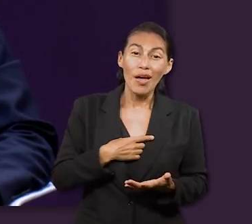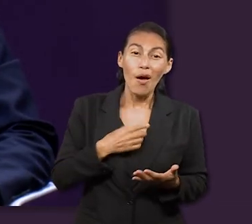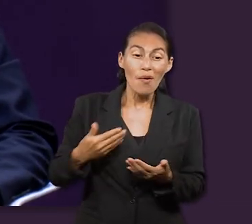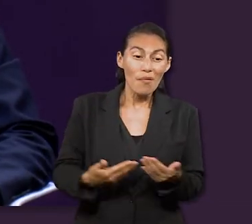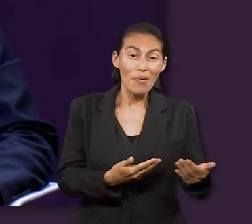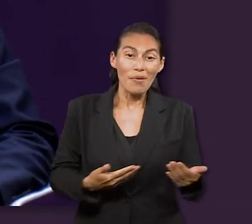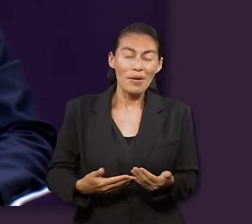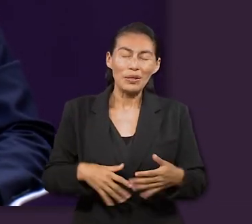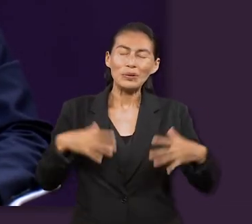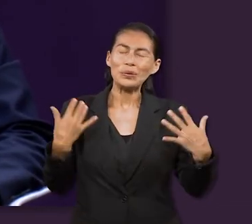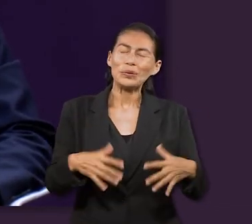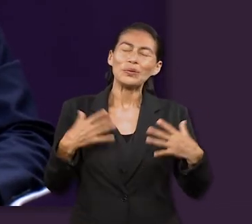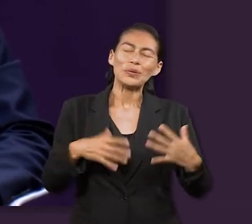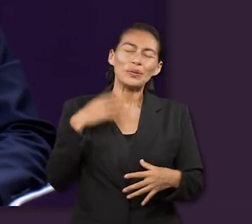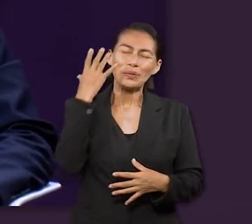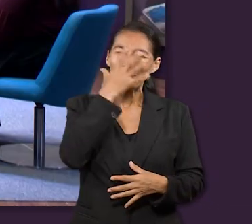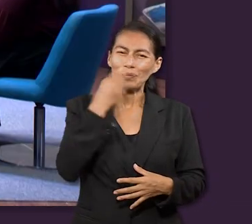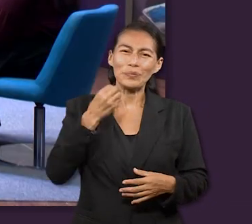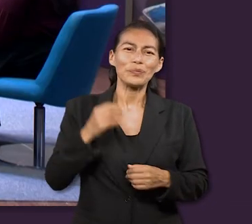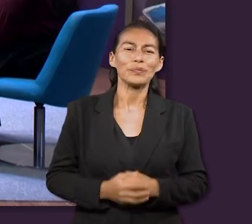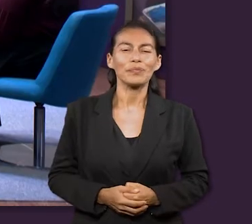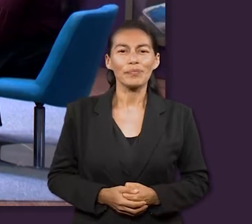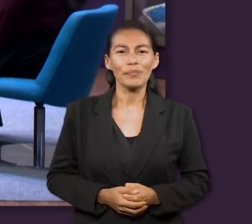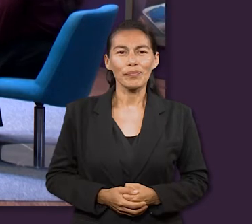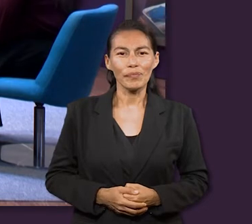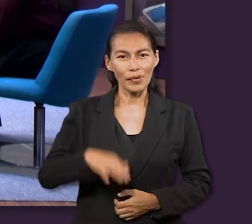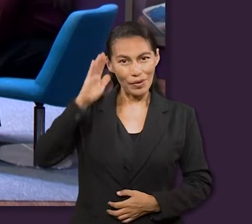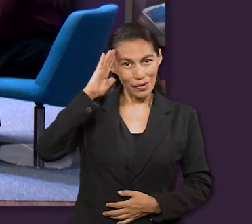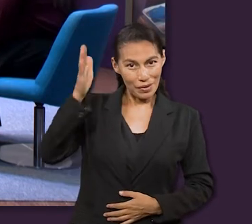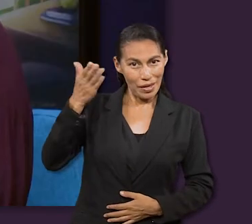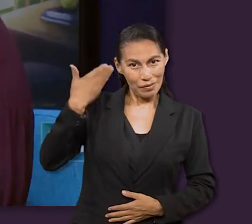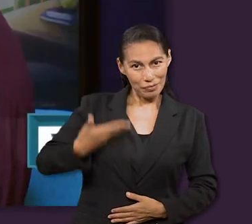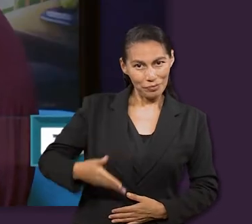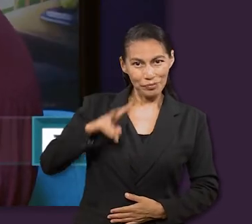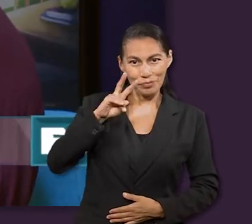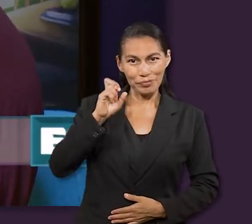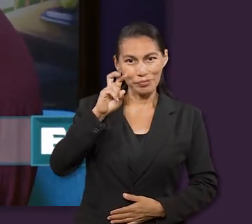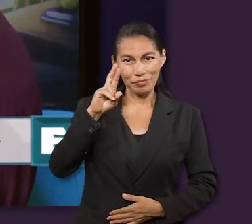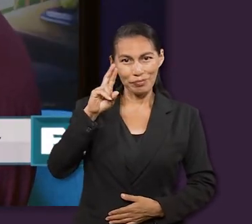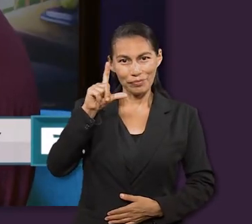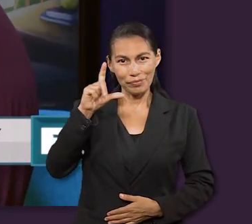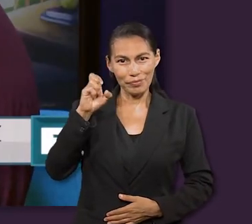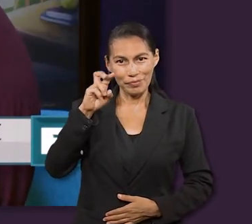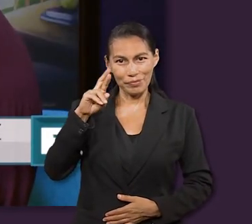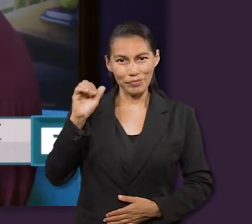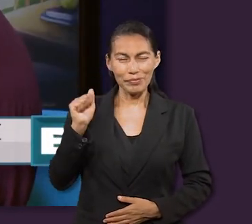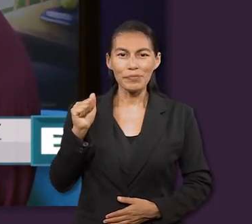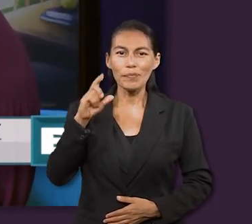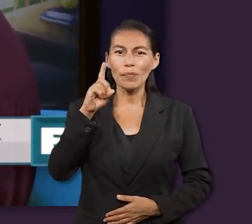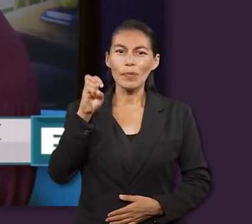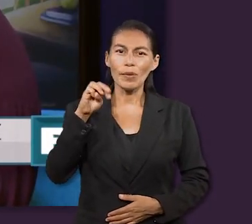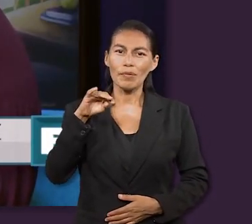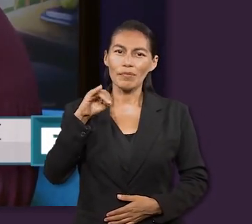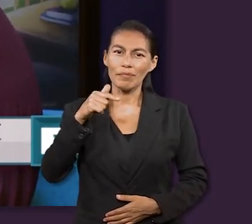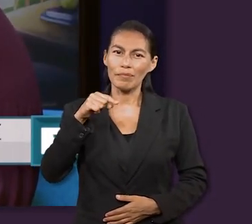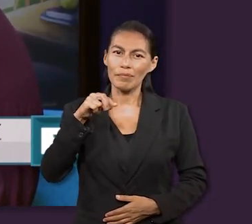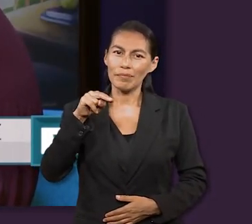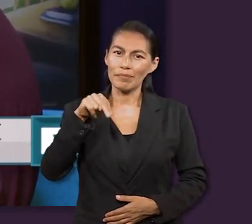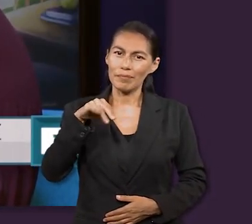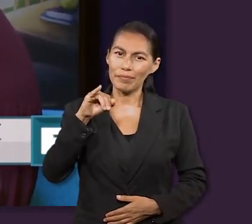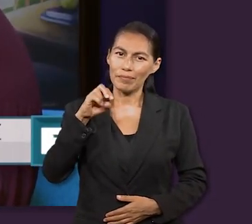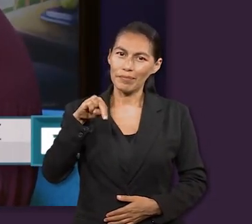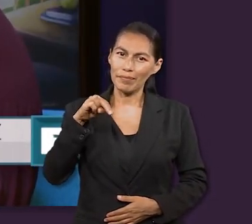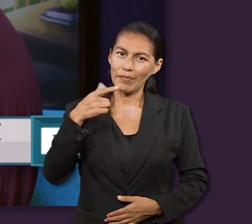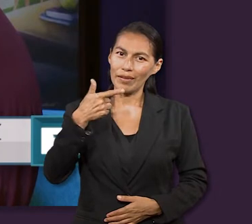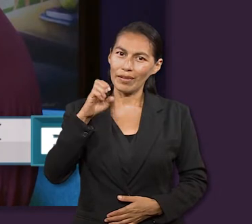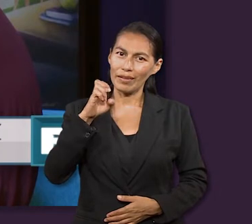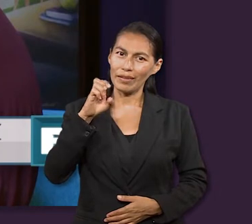bebé, mi esposa. ¡Ay, qué lindo! Hola, soy Valeria Rodríguez y en lo personal a mí no me gustan las sorpresas. Creo